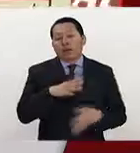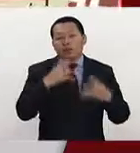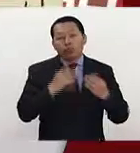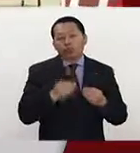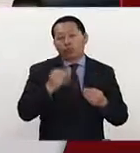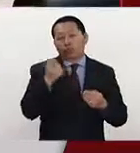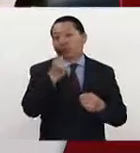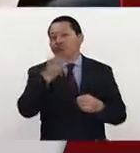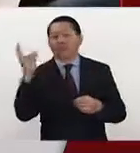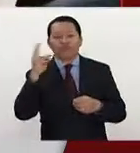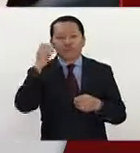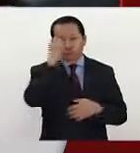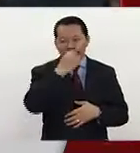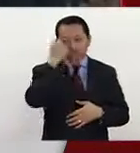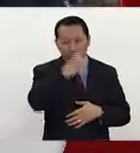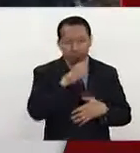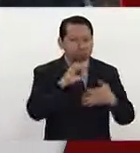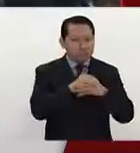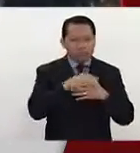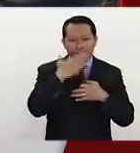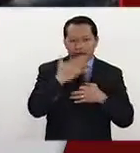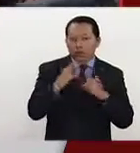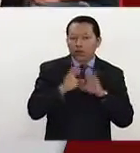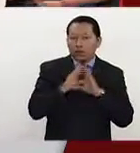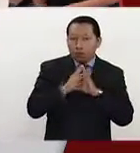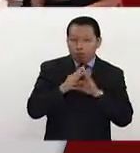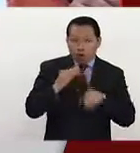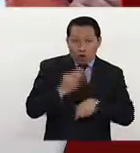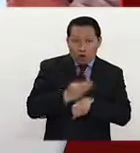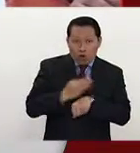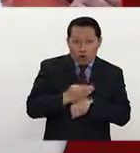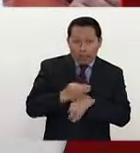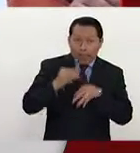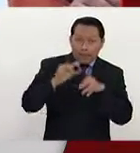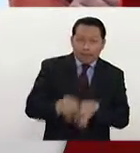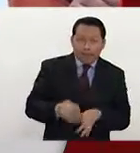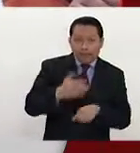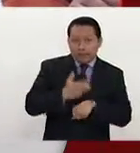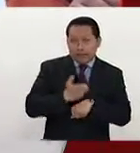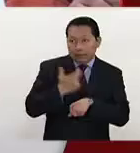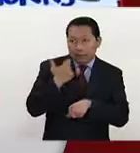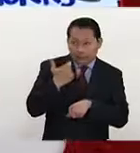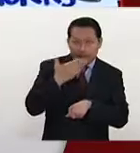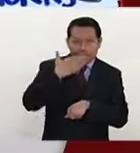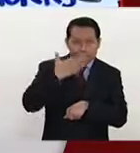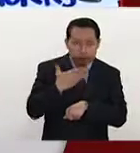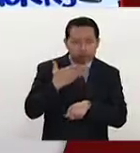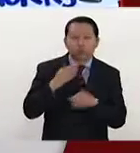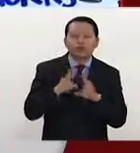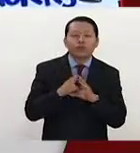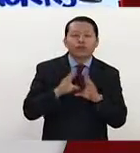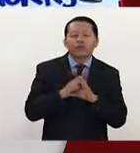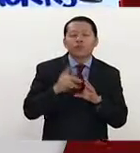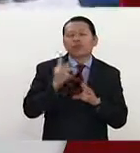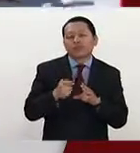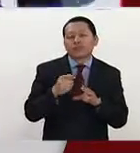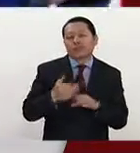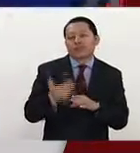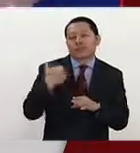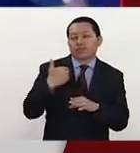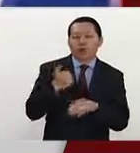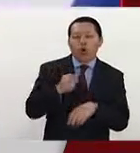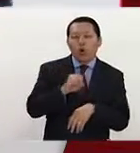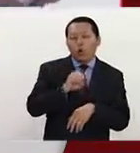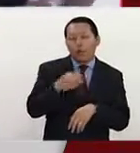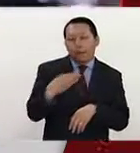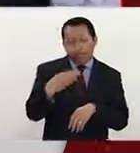analistas también que coinciden en que el éxito económico que está actualmente viviendo Estados Unidos es un éxito del legado de la administración